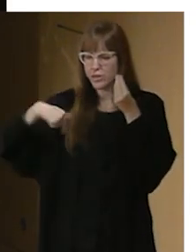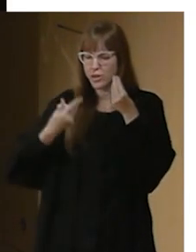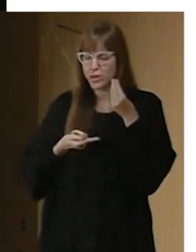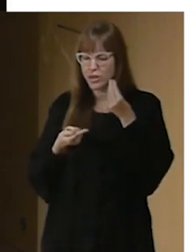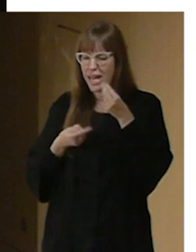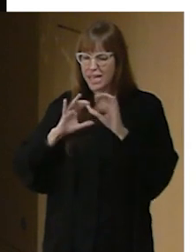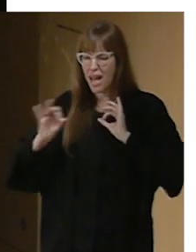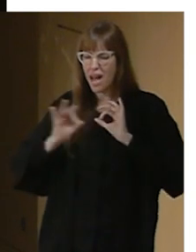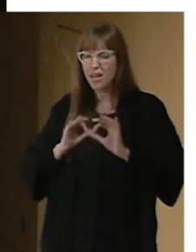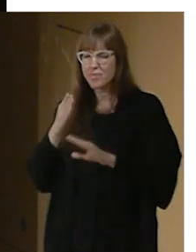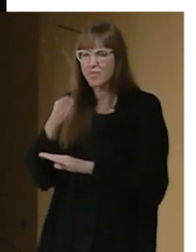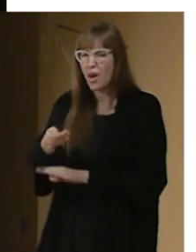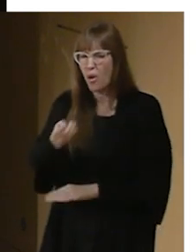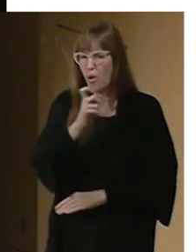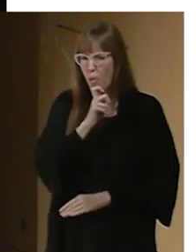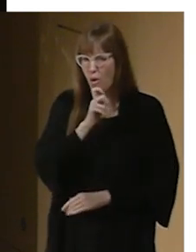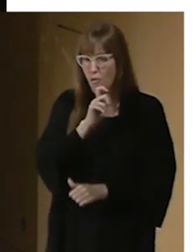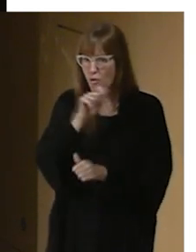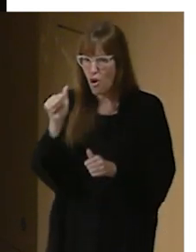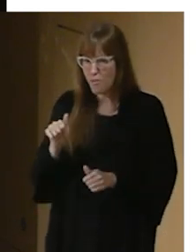teatro y nos parecía muy interesante